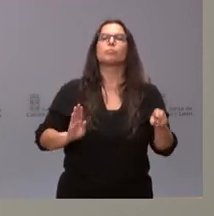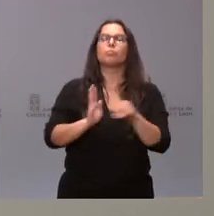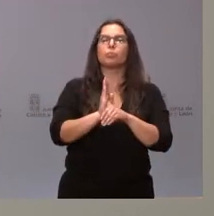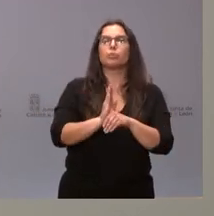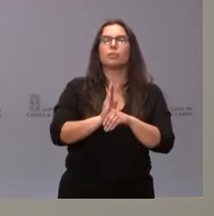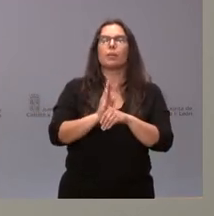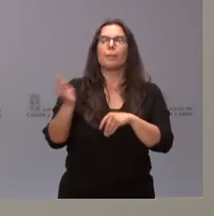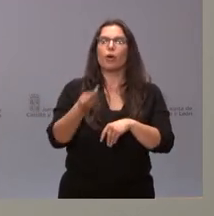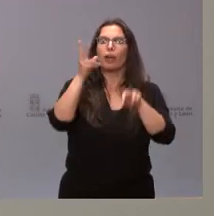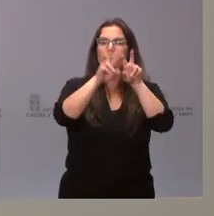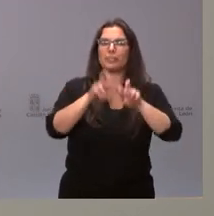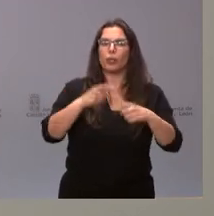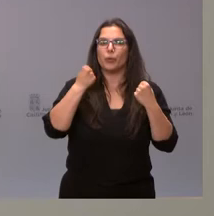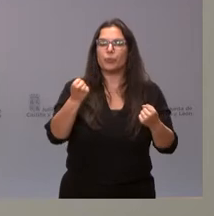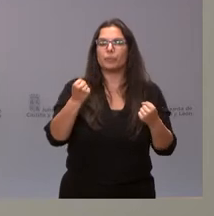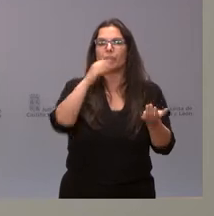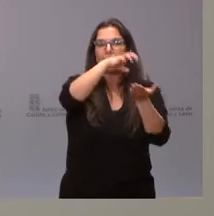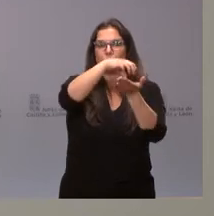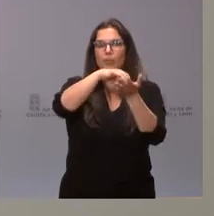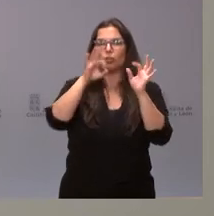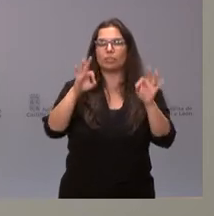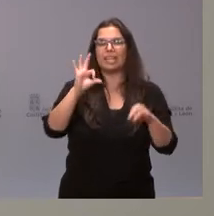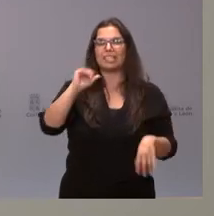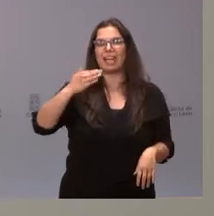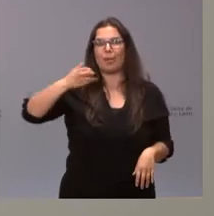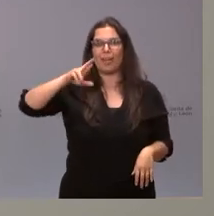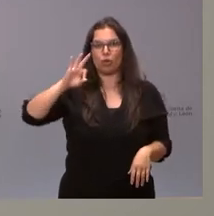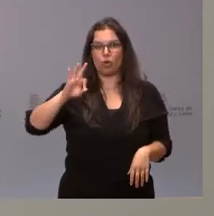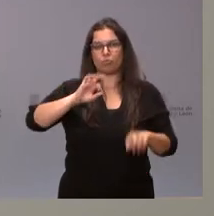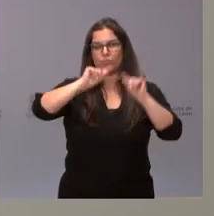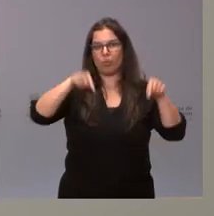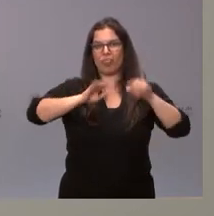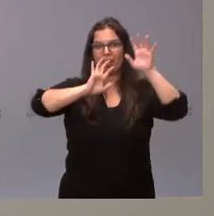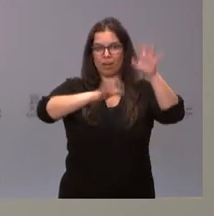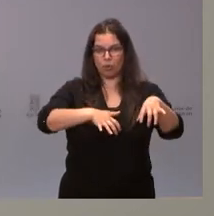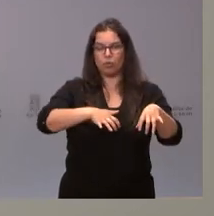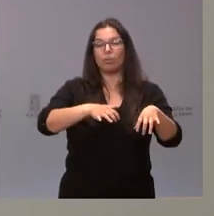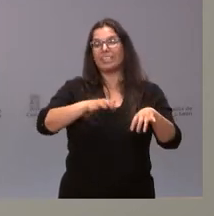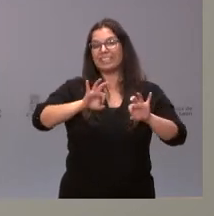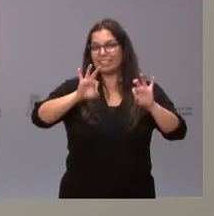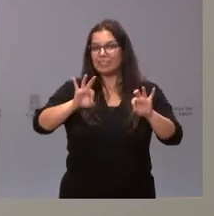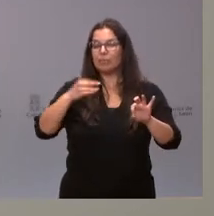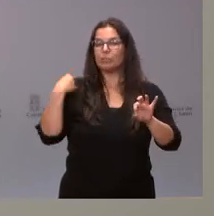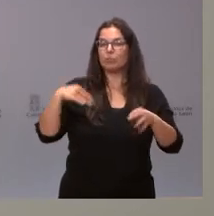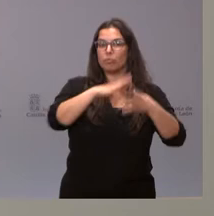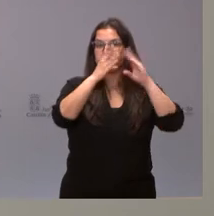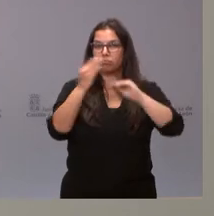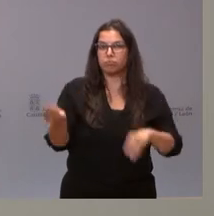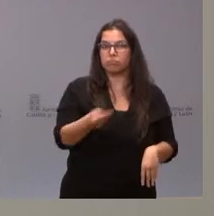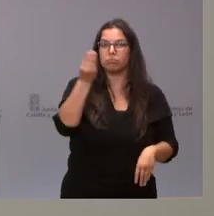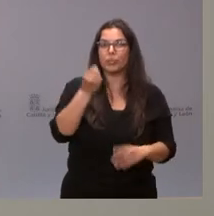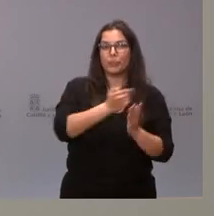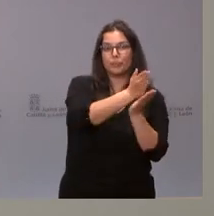energética de diversas instalaciones en el Ayuntamiento de Sabero, en León y, particularmente, todo lo que es la optimización y diversificación